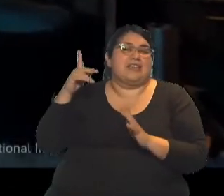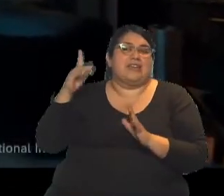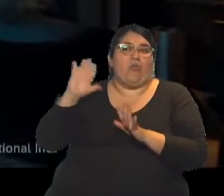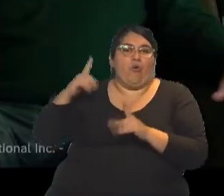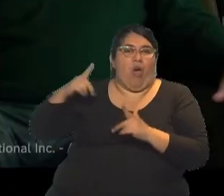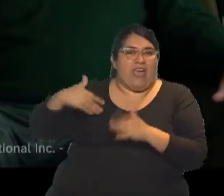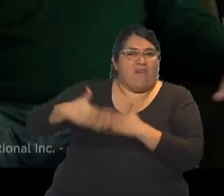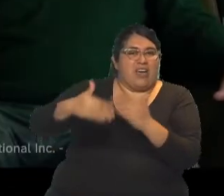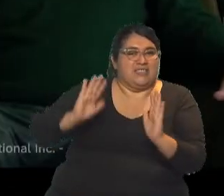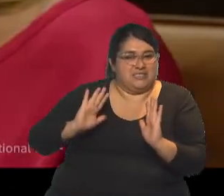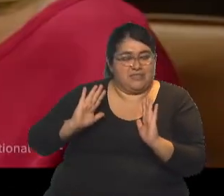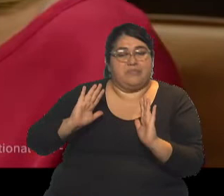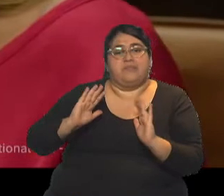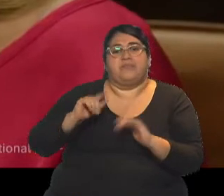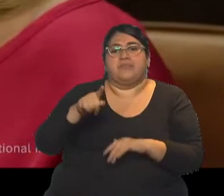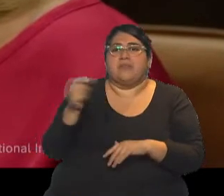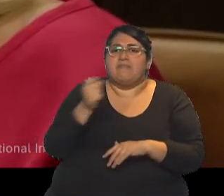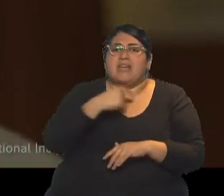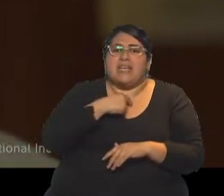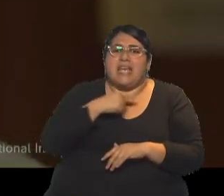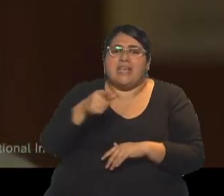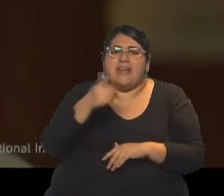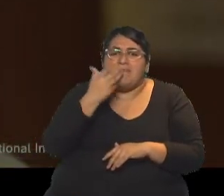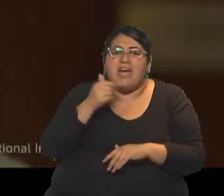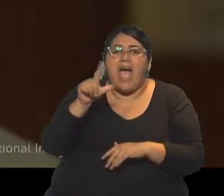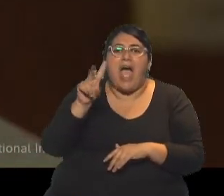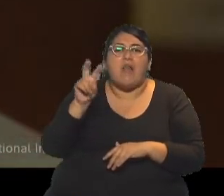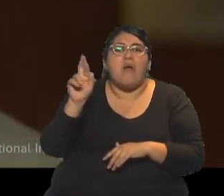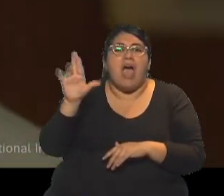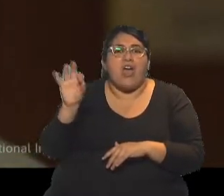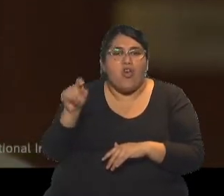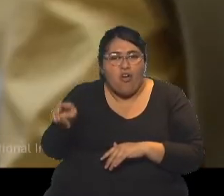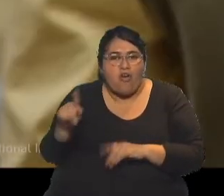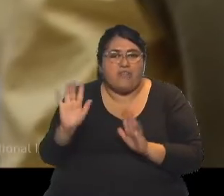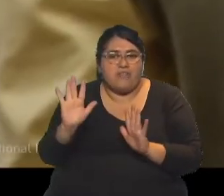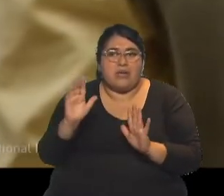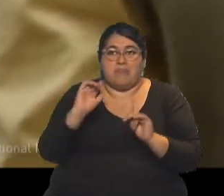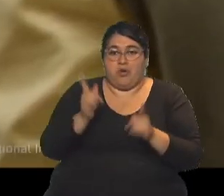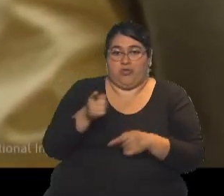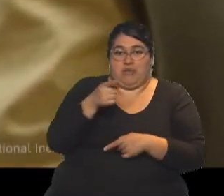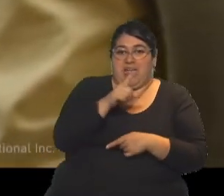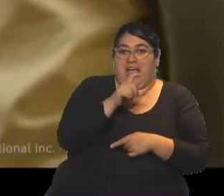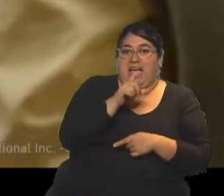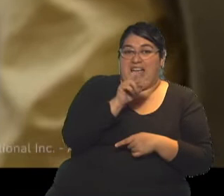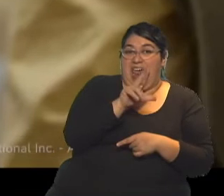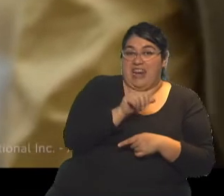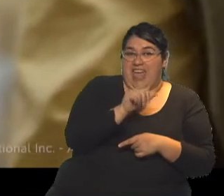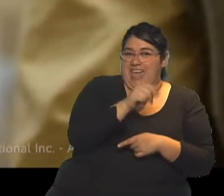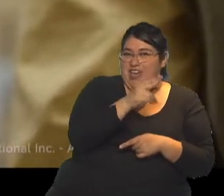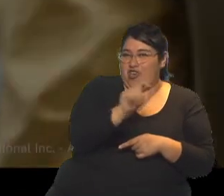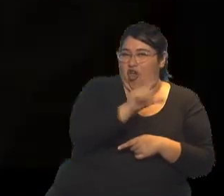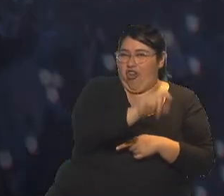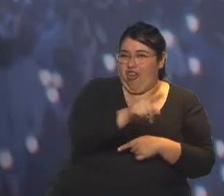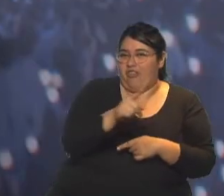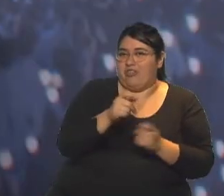Ahora qué loco porque todo el mundo quiere que le vaya bien a Álvaro en esta patriada menos el personaje de Carla. Claro, cuando uno